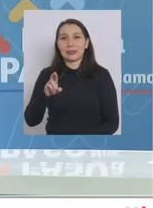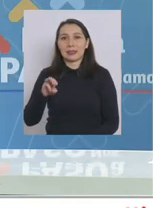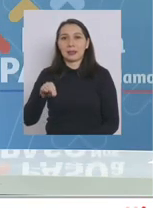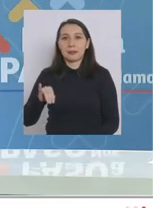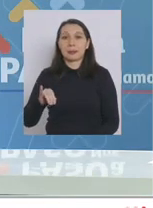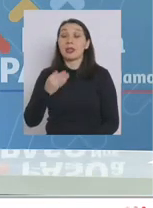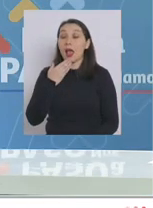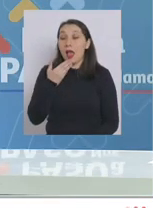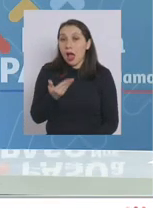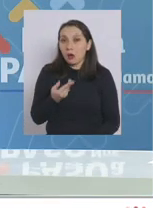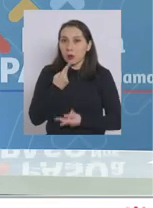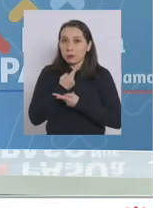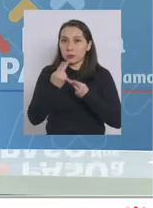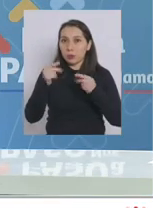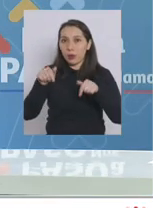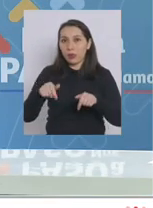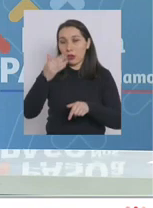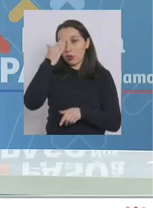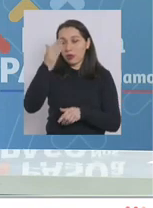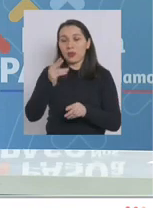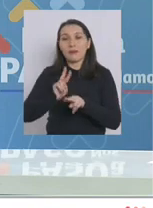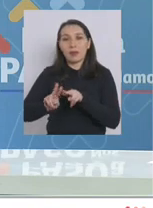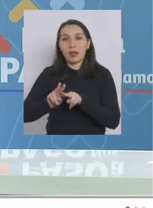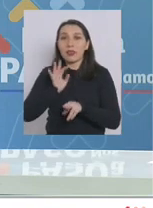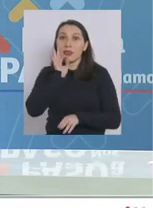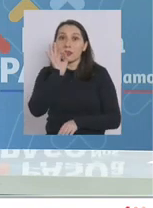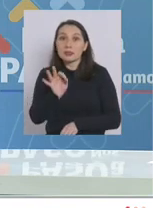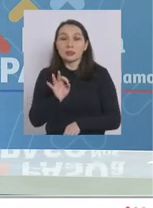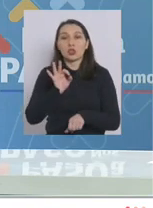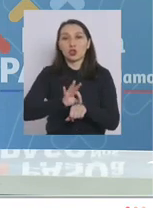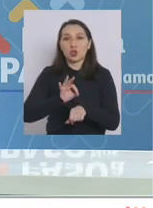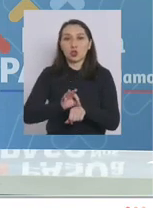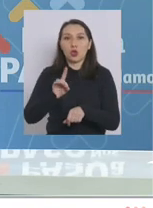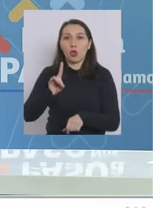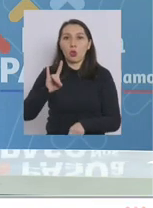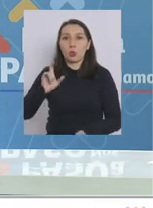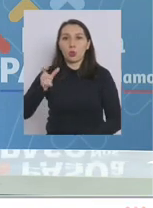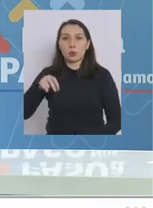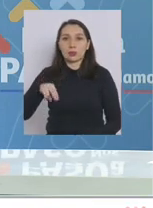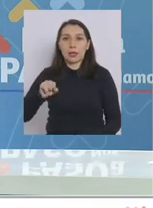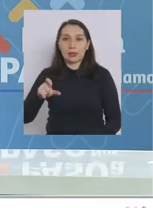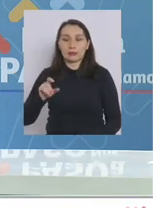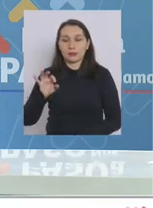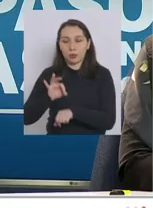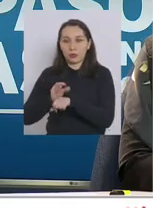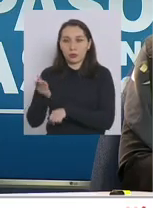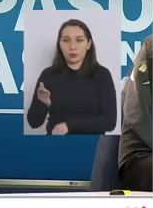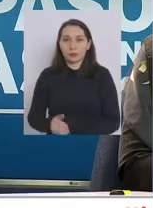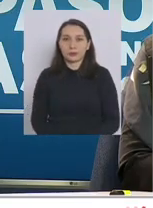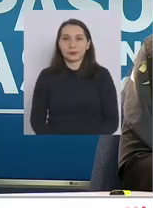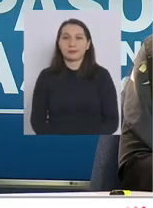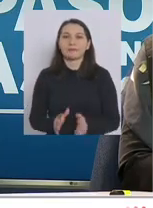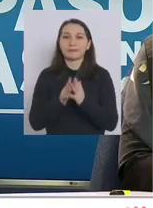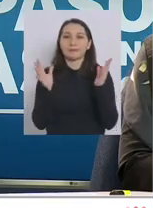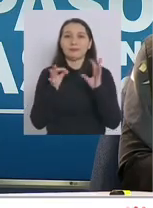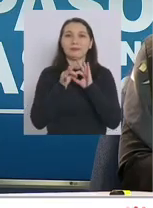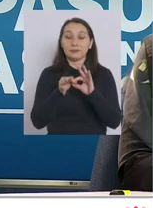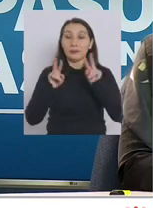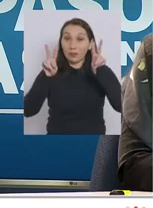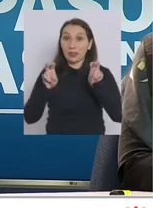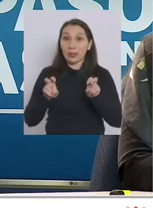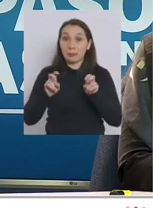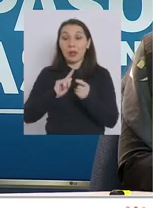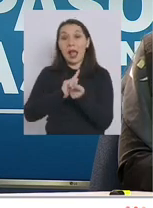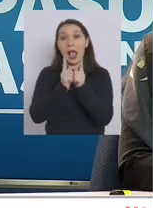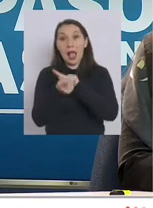vamos a pasar a los anuncios del día que los va a hacer el doctor Duñac. Doctor. Muchas gracias. En relación